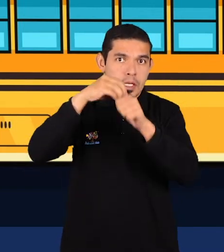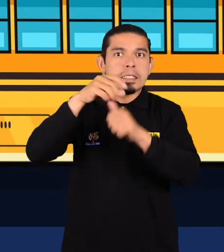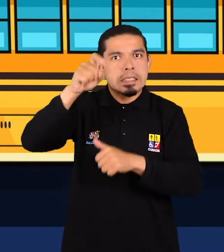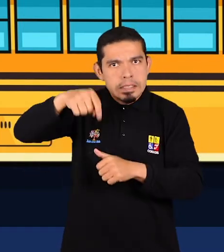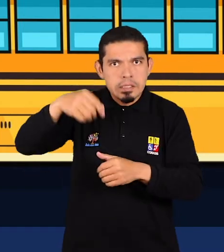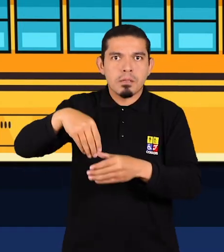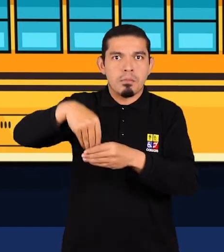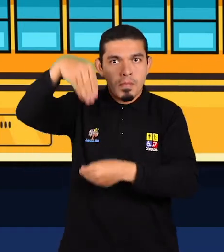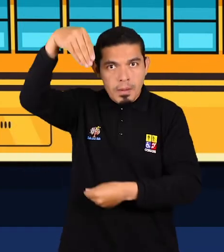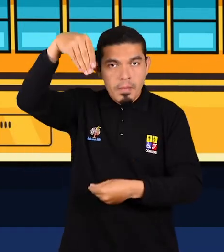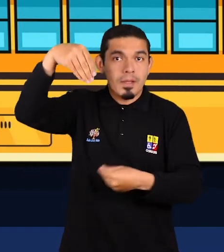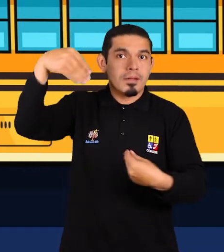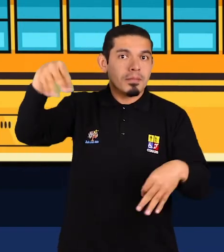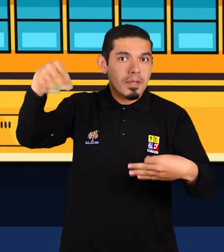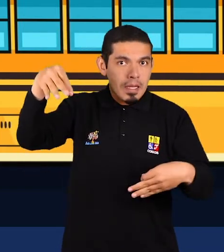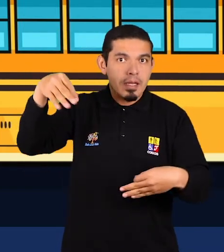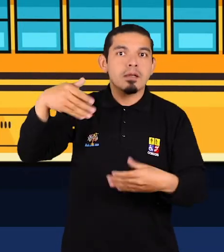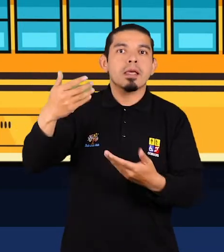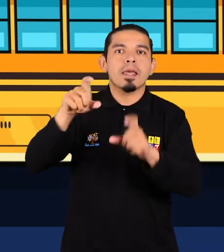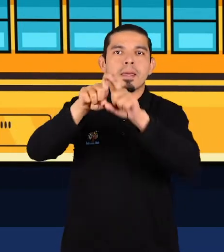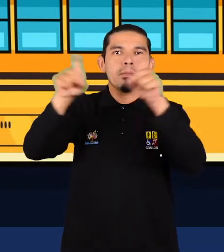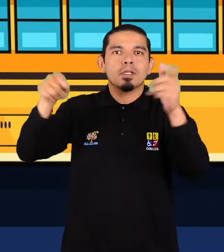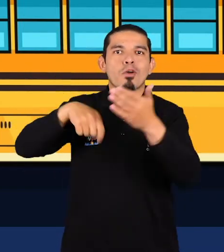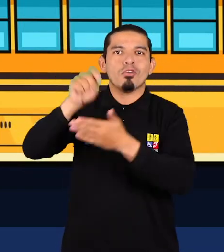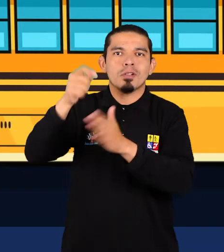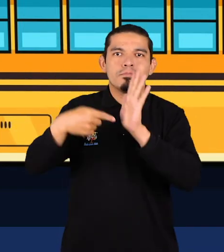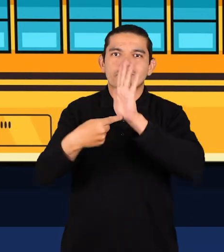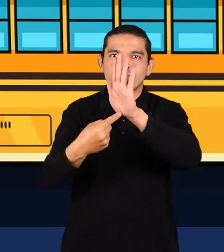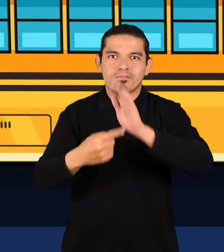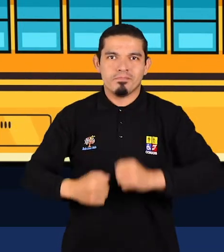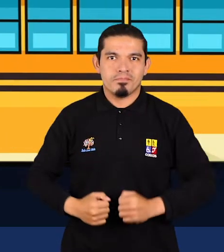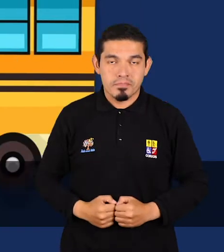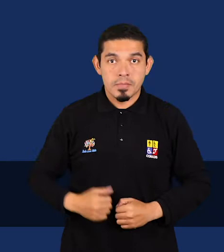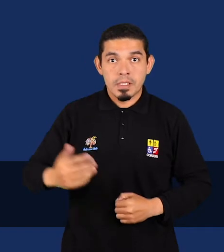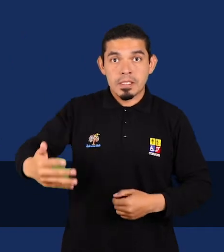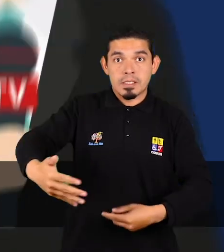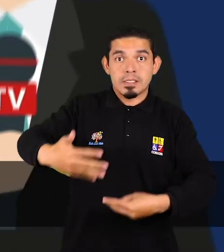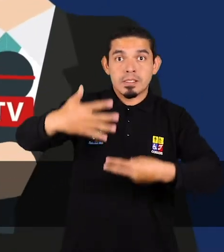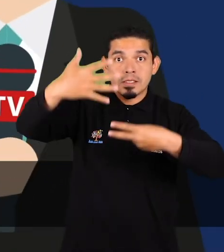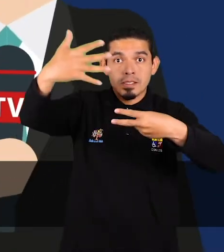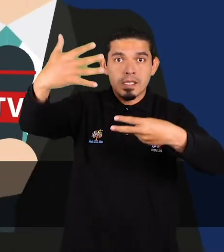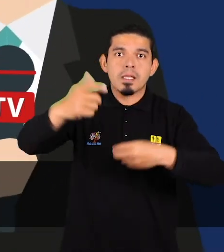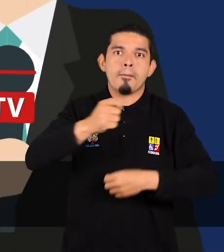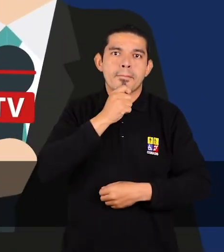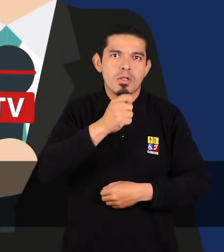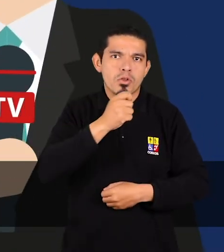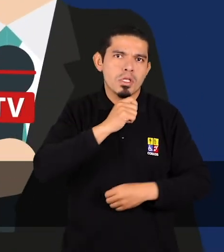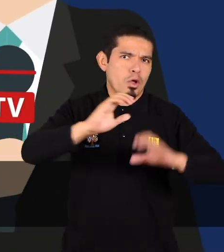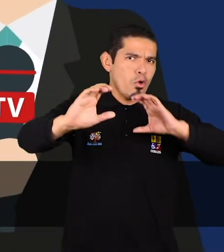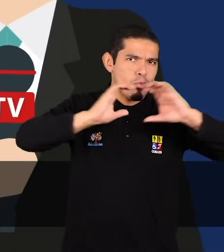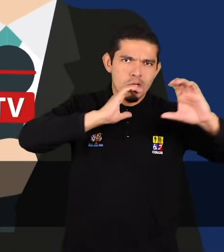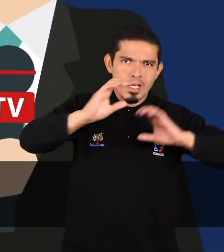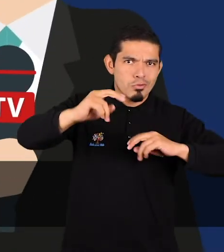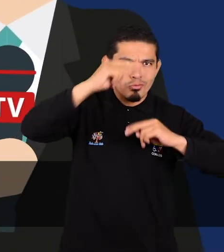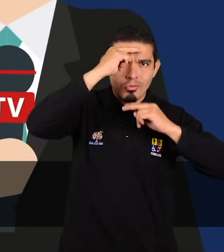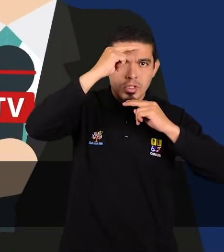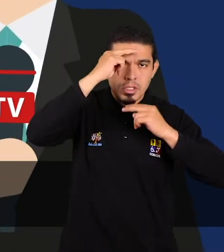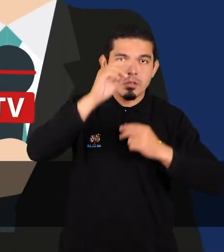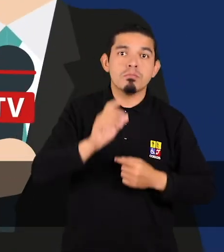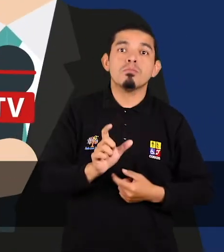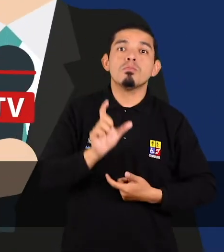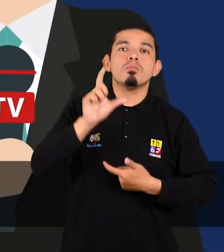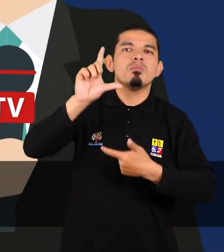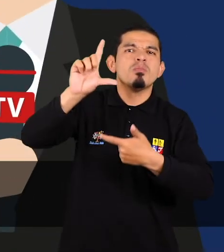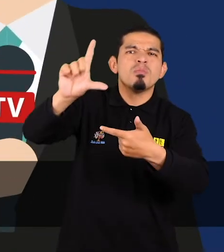salvoconducto acreditado por la empresa contratante. 7. Los periodistas y medios de comunicación solo deberán presentar la